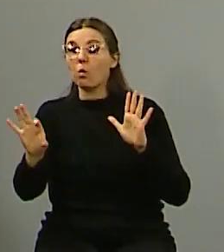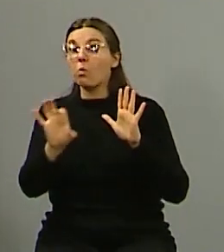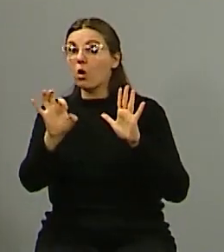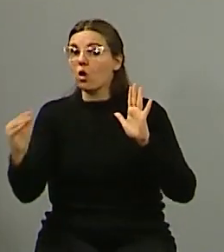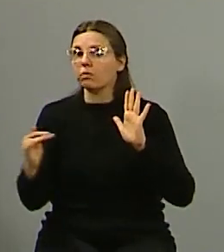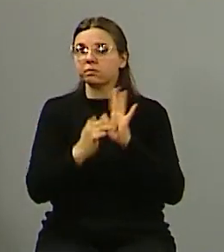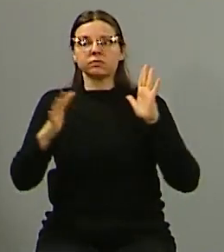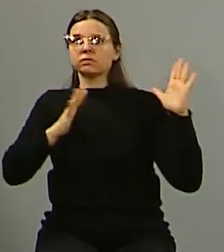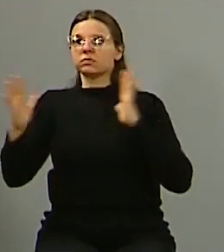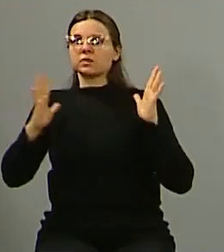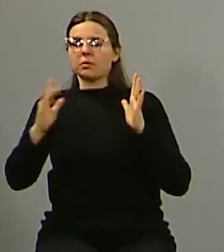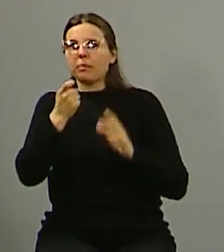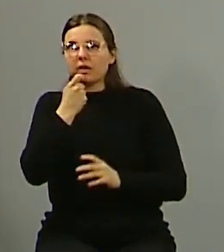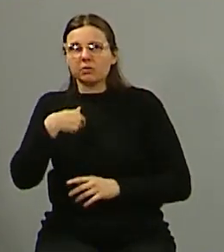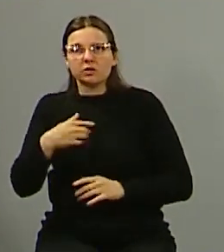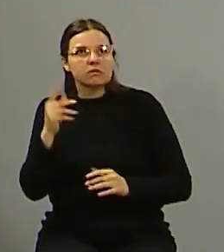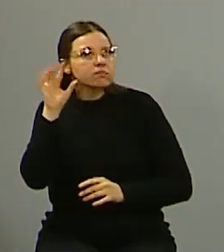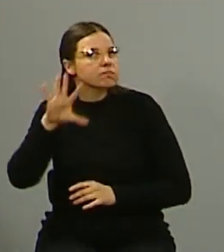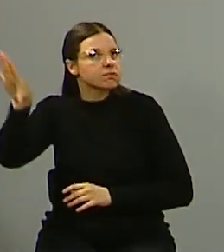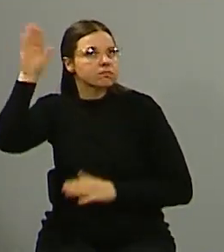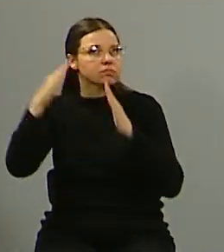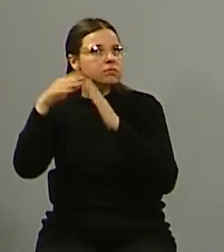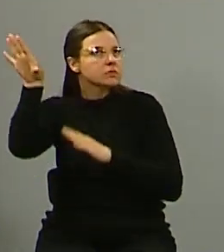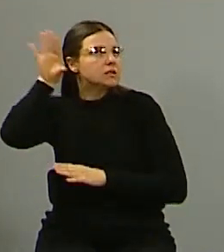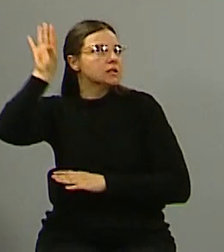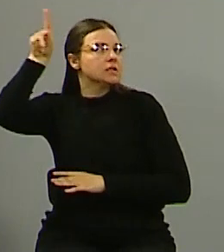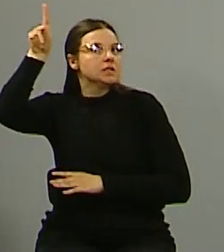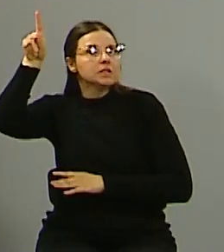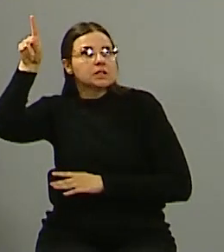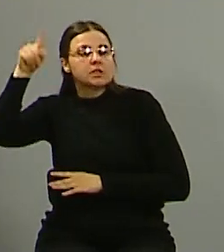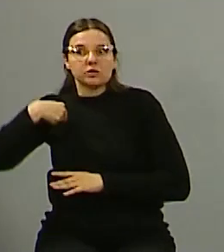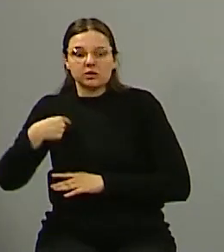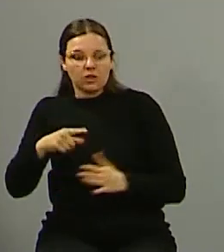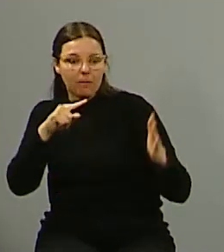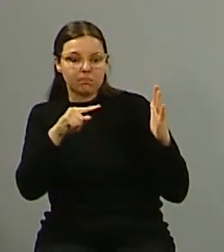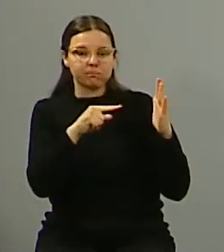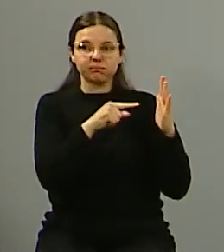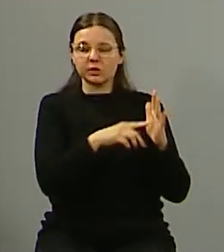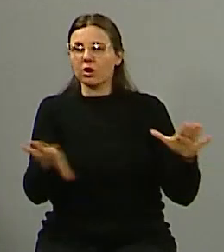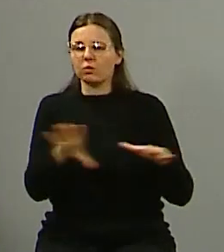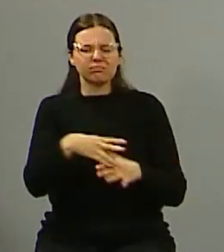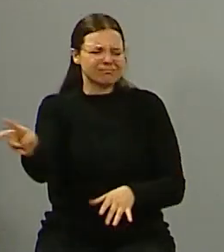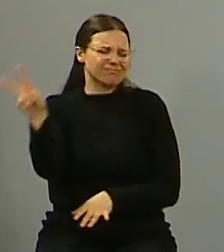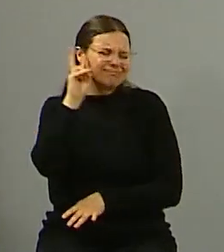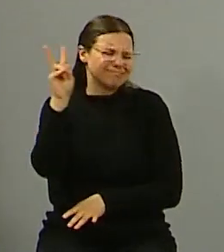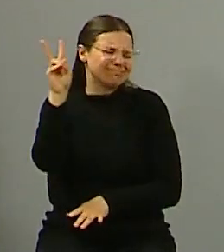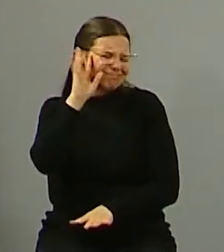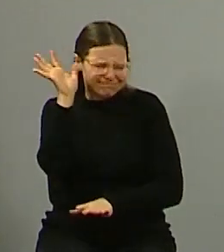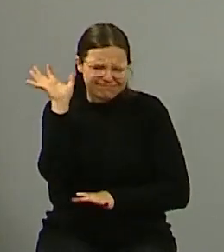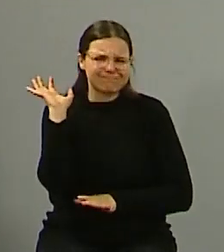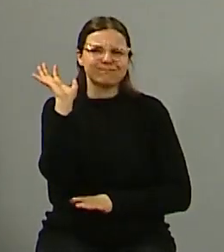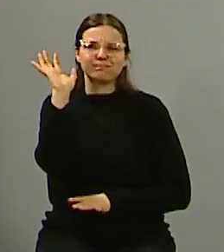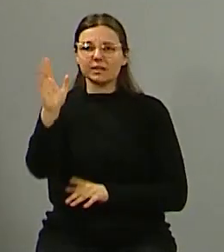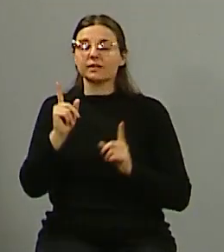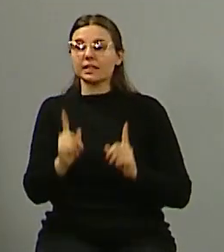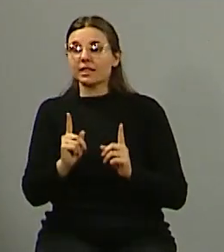persona que está arriba del techo, presionás, se dispara esa sirena que es fuertísima y además se